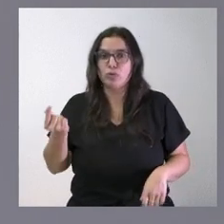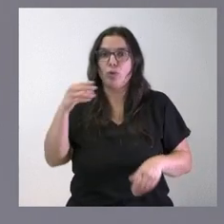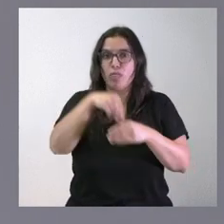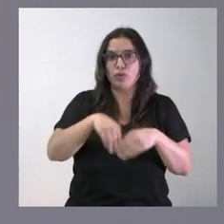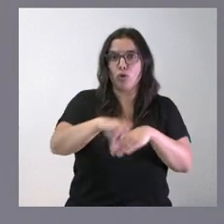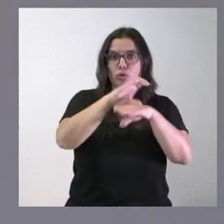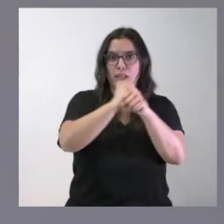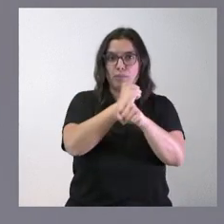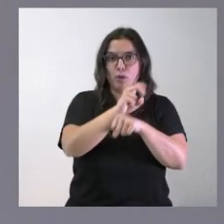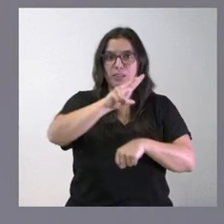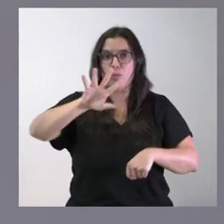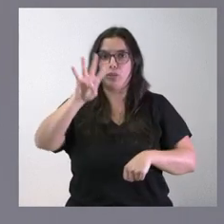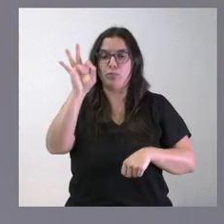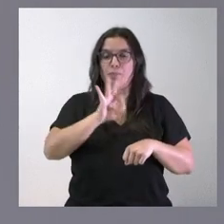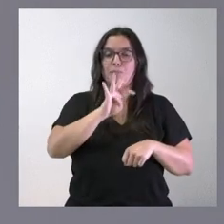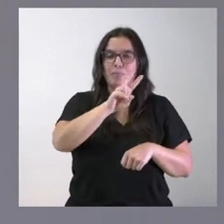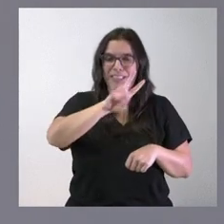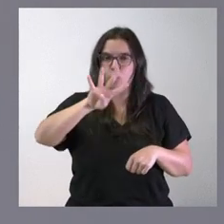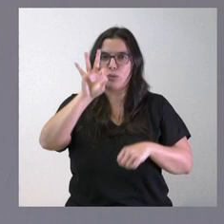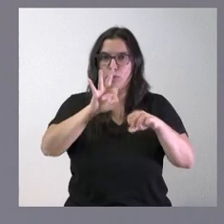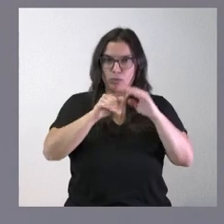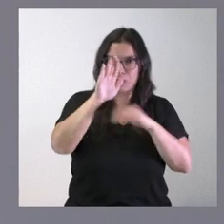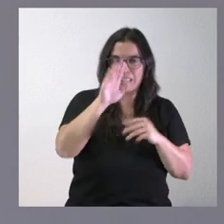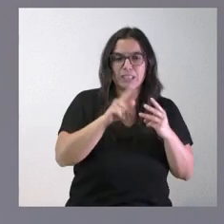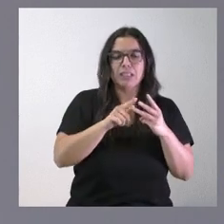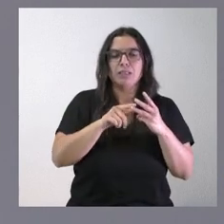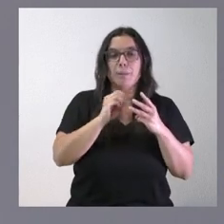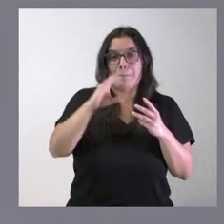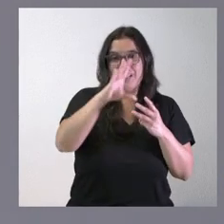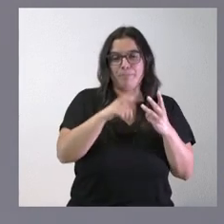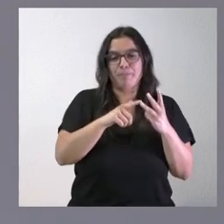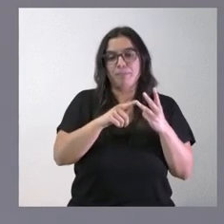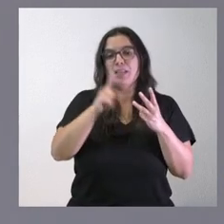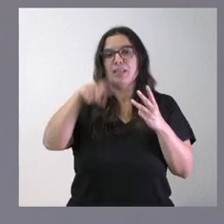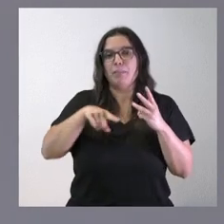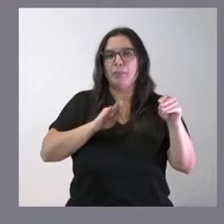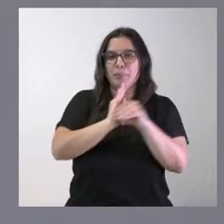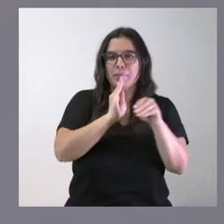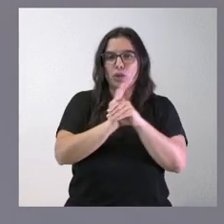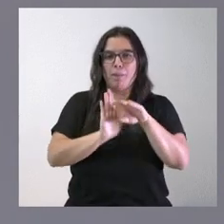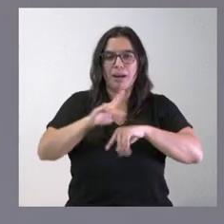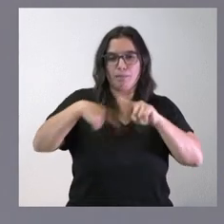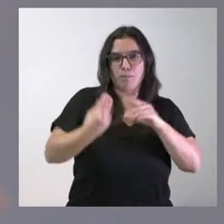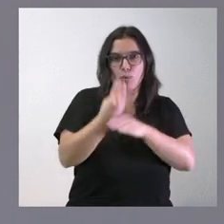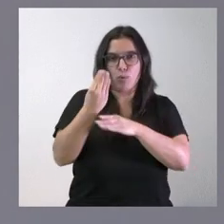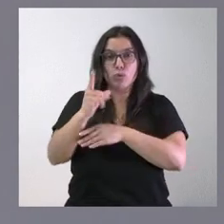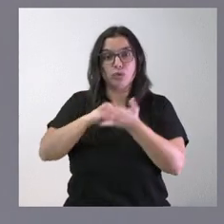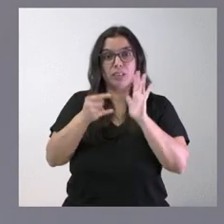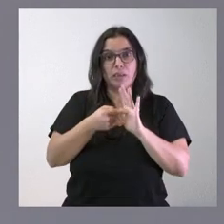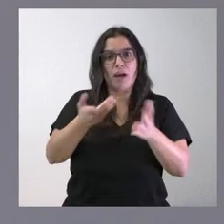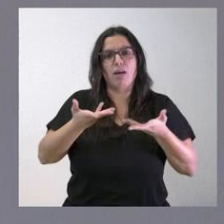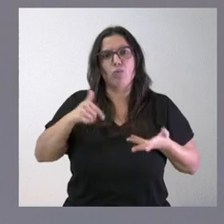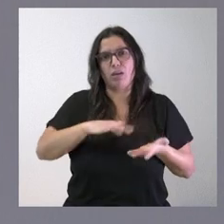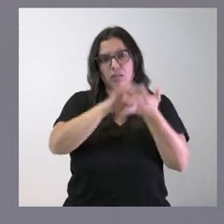Empleo un 24% como se hace aquí en hacer un énfasis especial en las inversiones productivas son mecanismos que nos están ayudando en